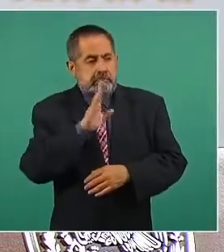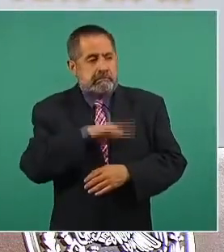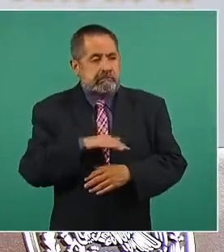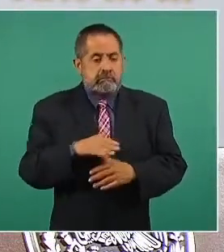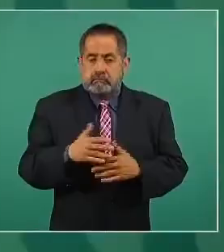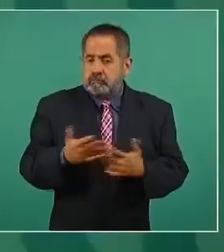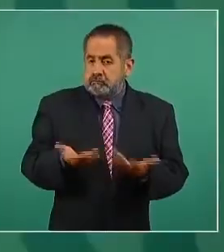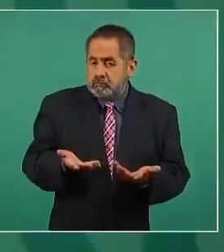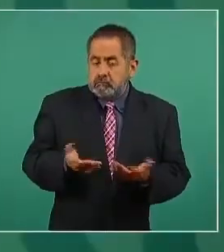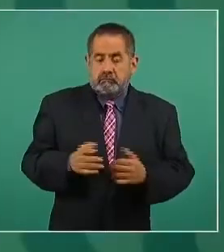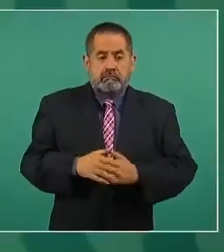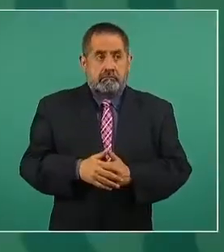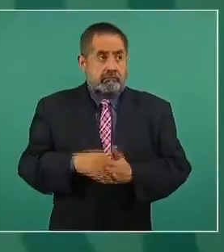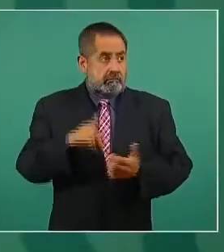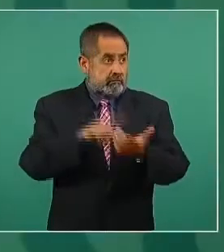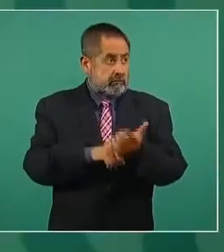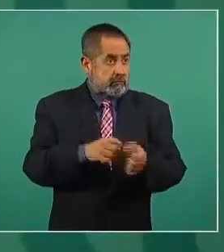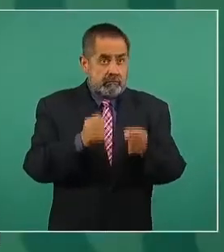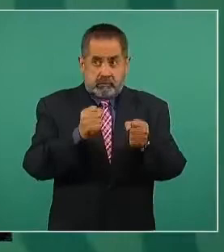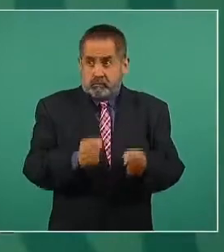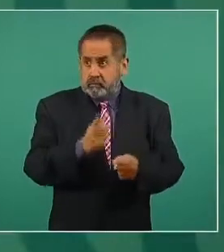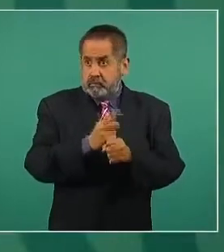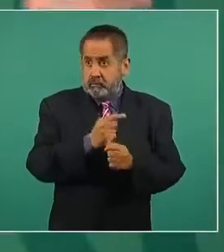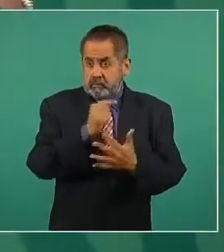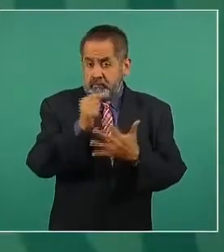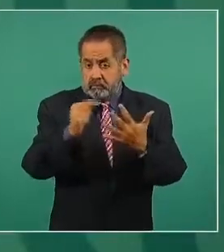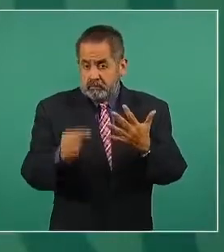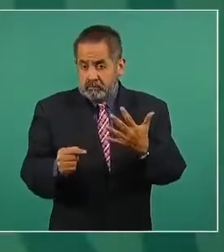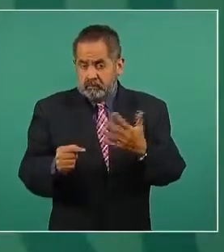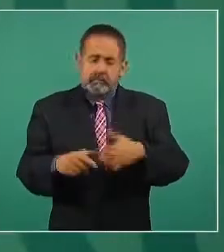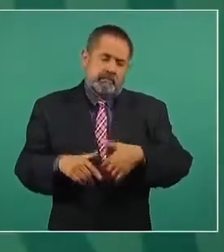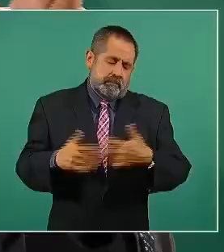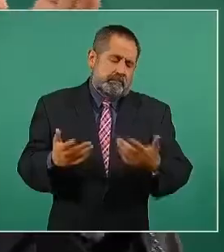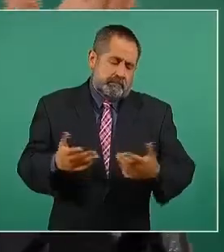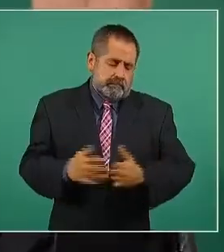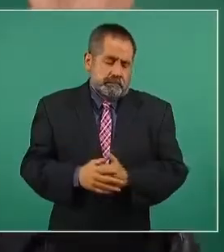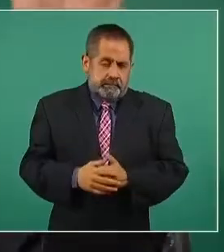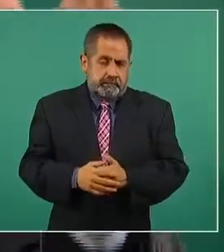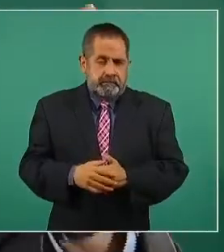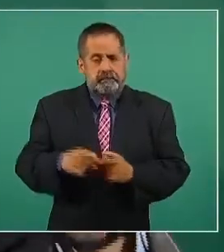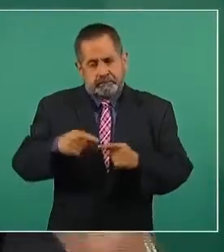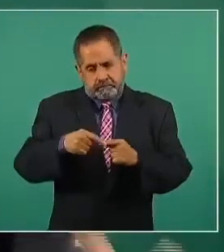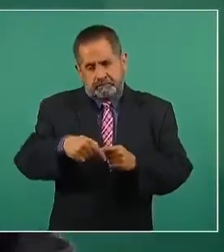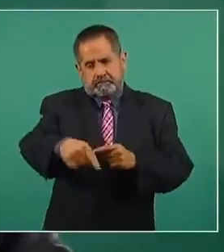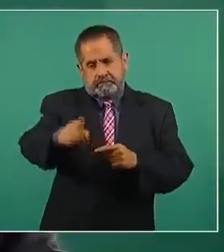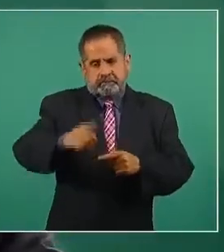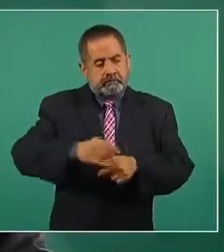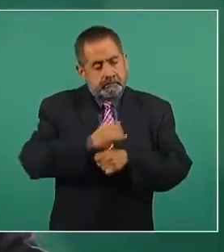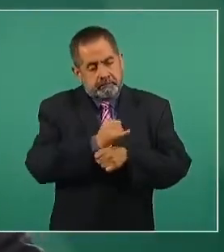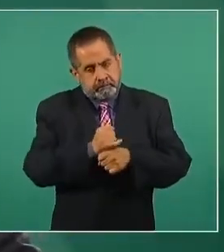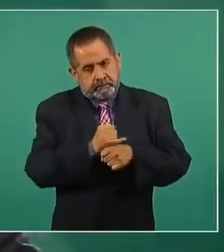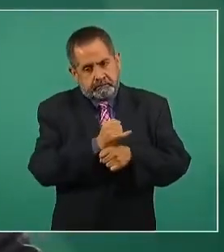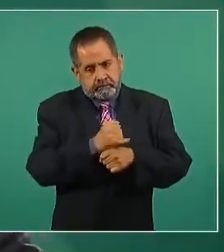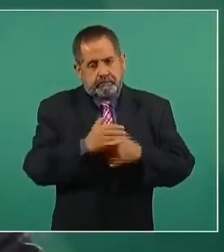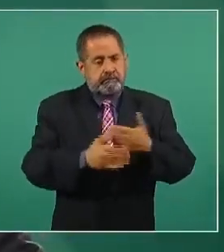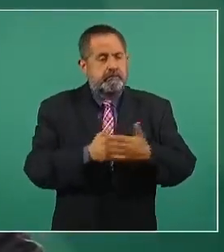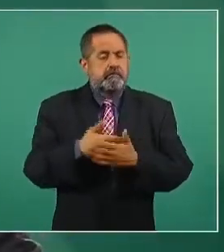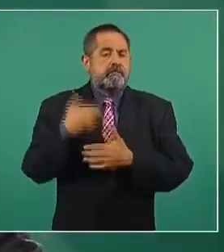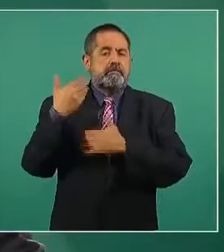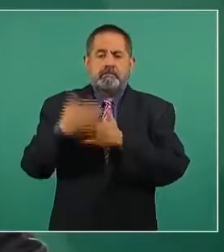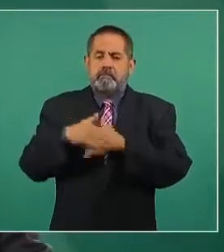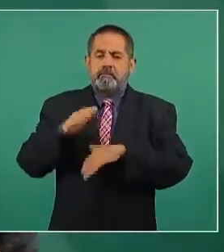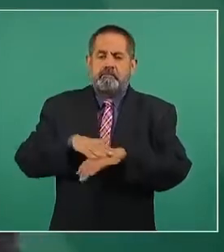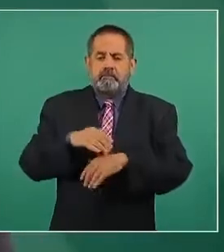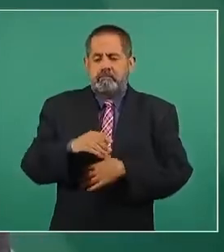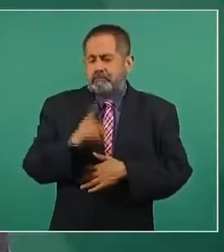no, si había seguridad. Pero eso es la etapa que viene. Lo